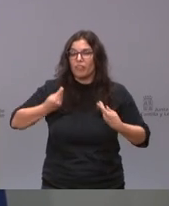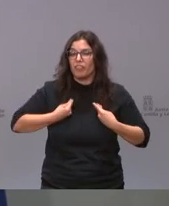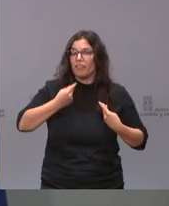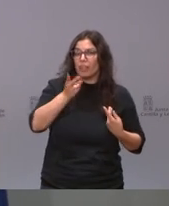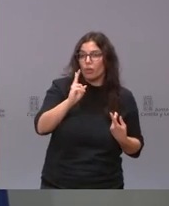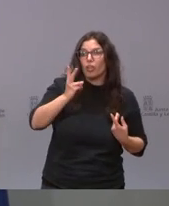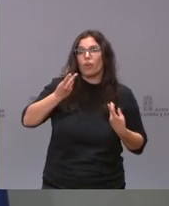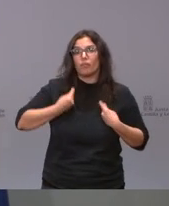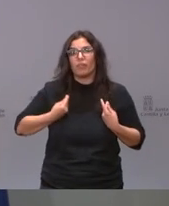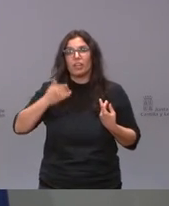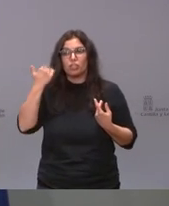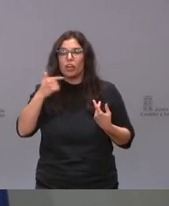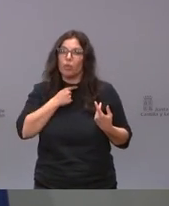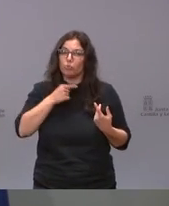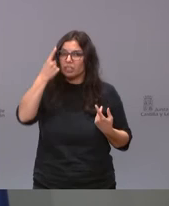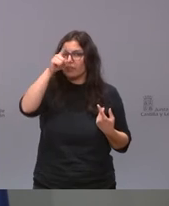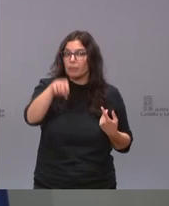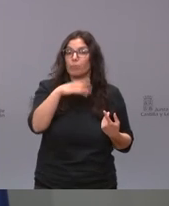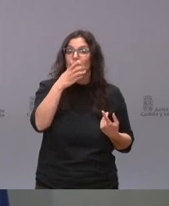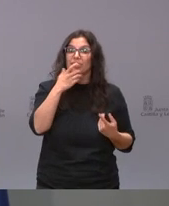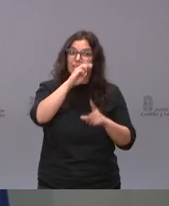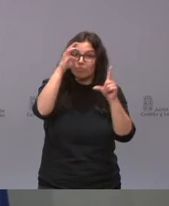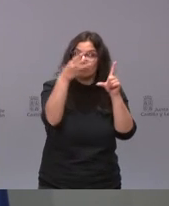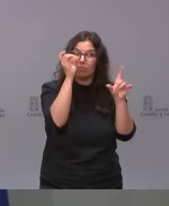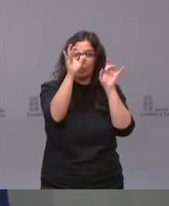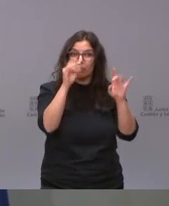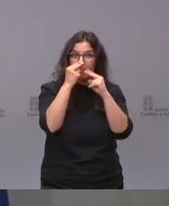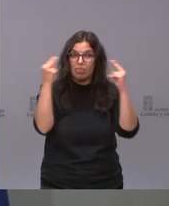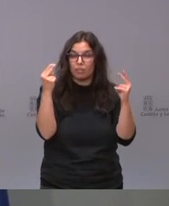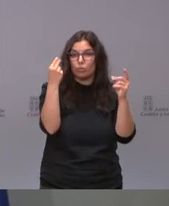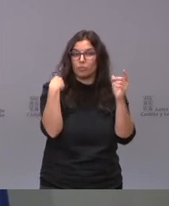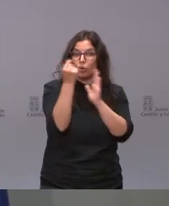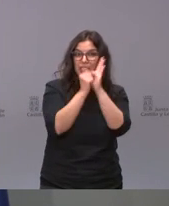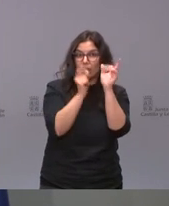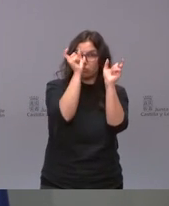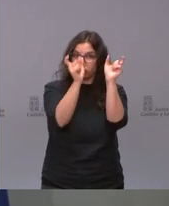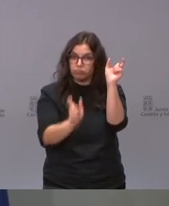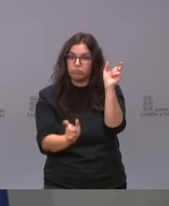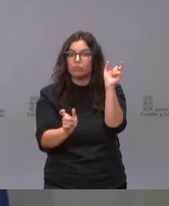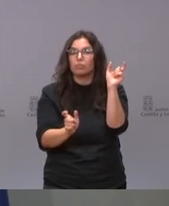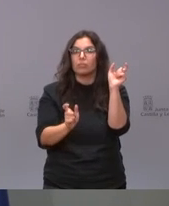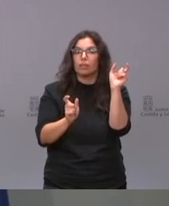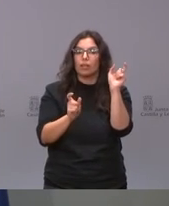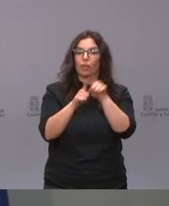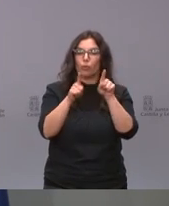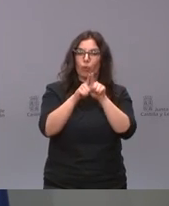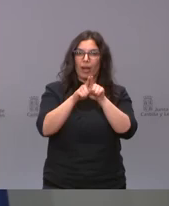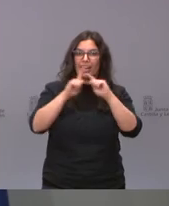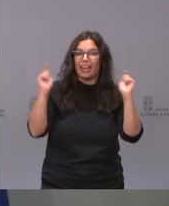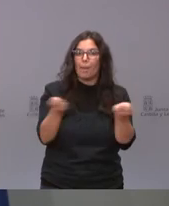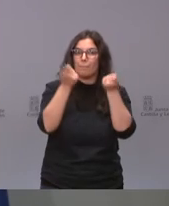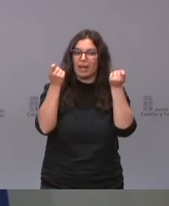leoneses ¿por qué? porque cuando uno publica esos datos como los criterios y los impactos están medidos por estas